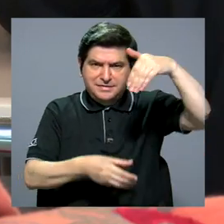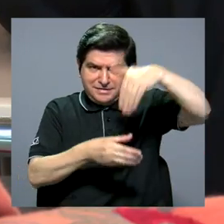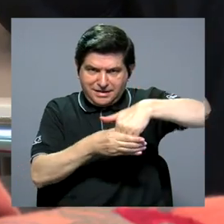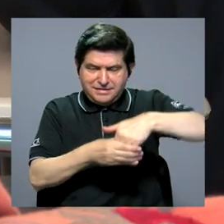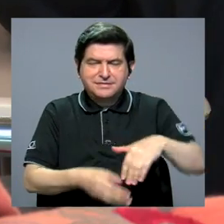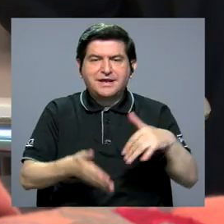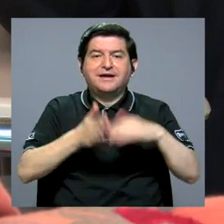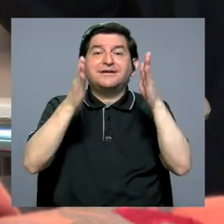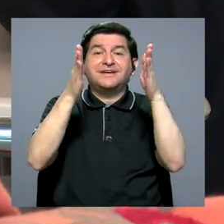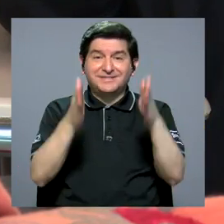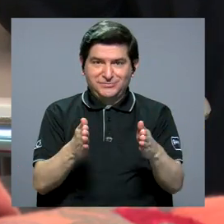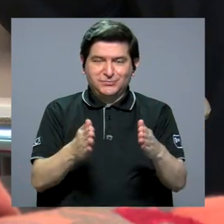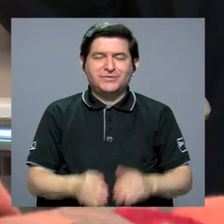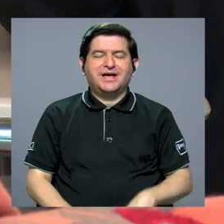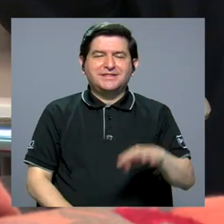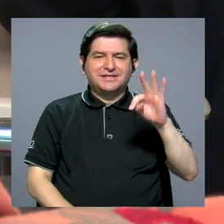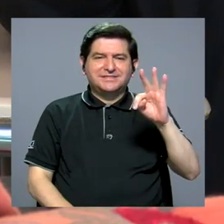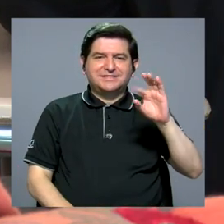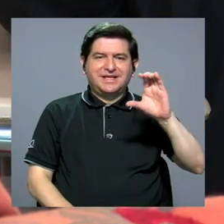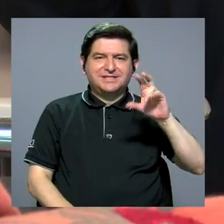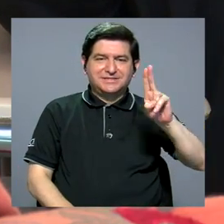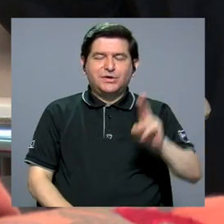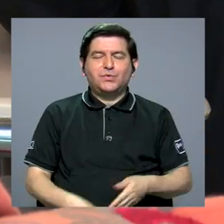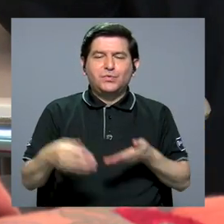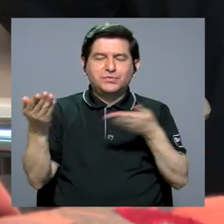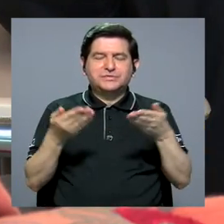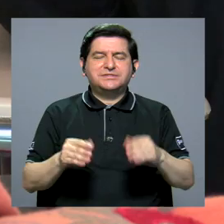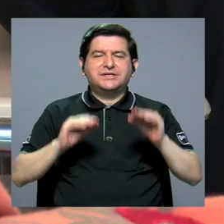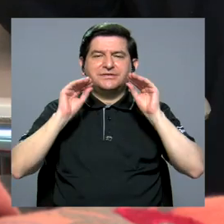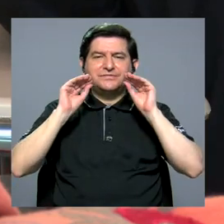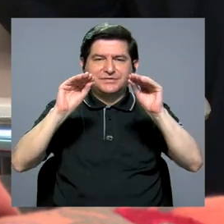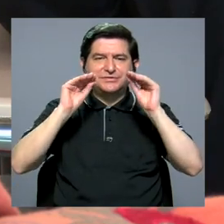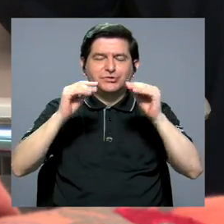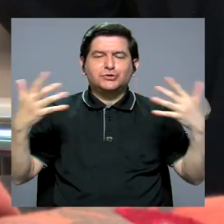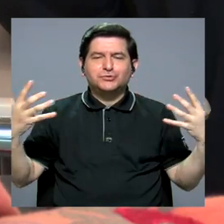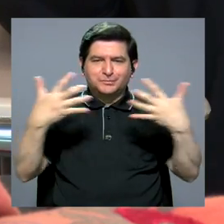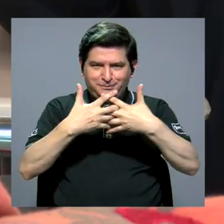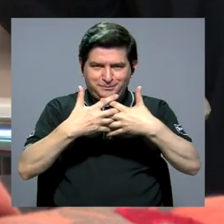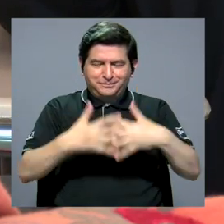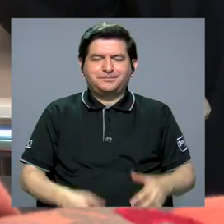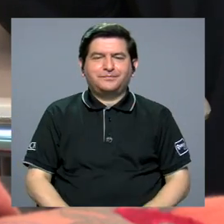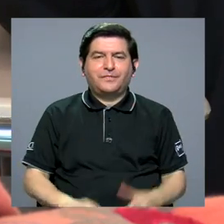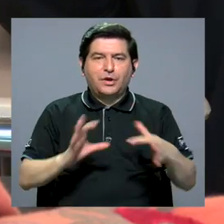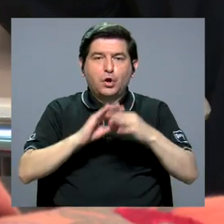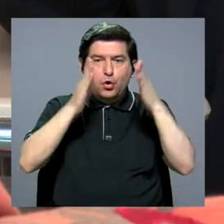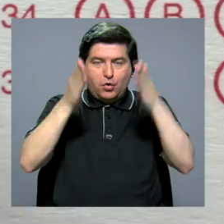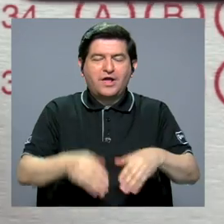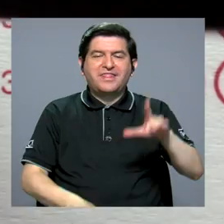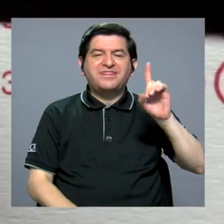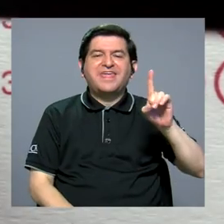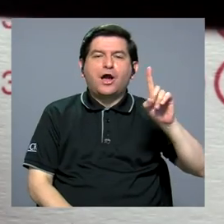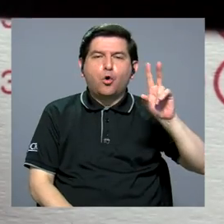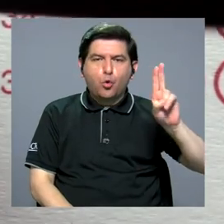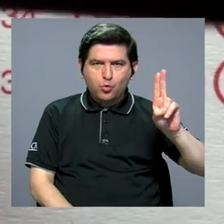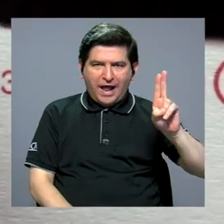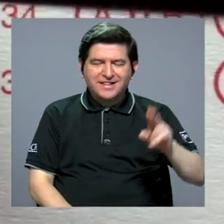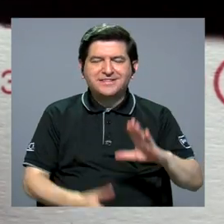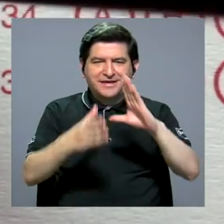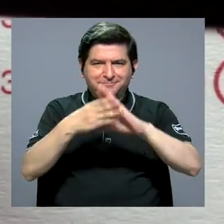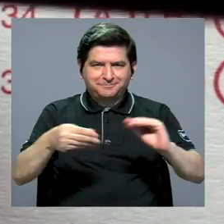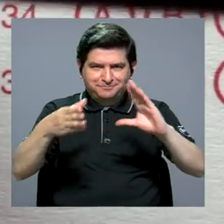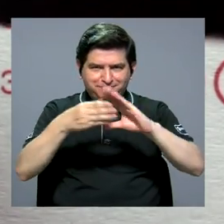involucran las y los estudiantes del TCU Servicios Educativos Complementarios. El coordinador Diego Ugalde